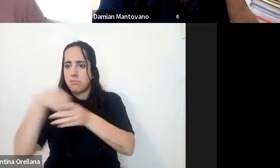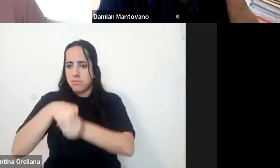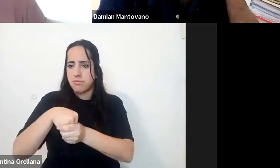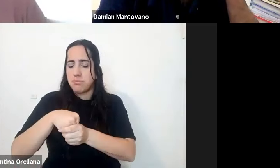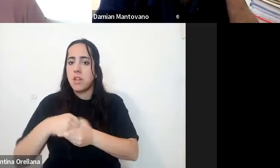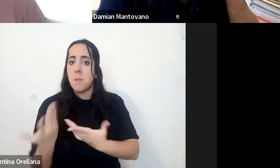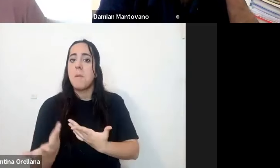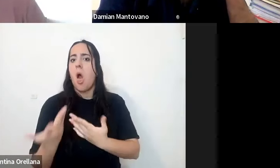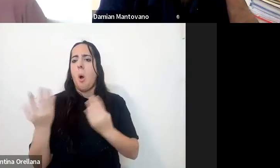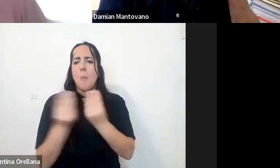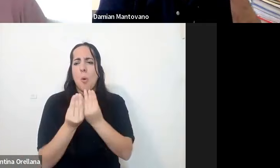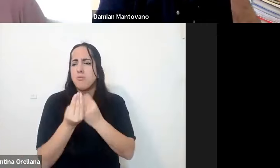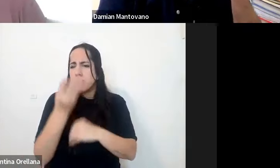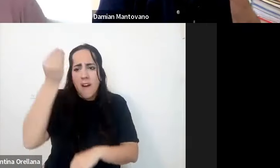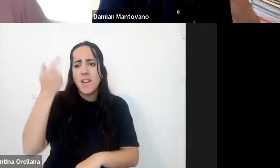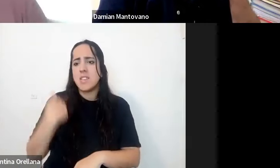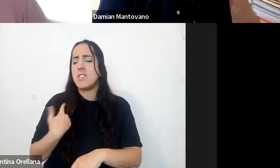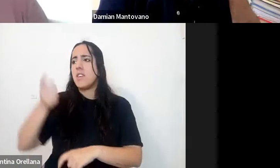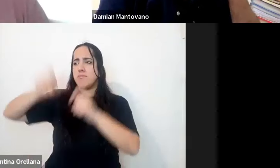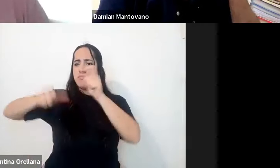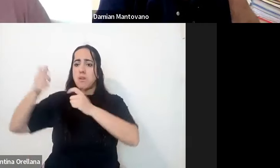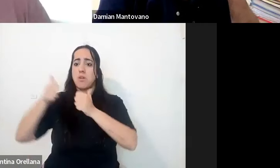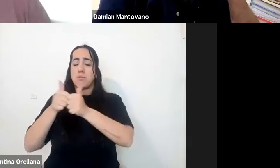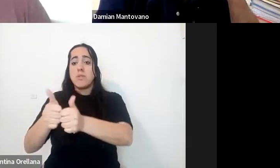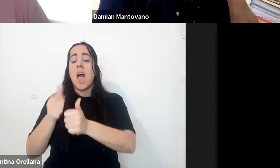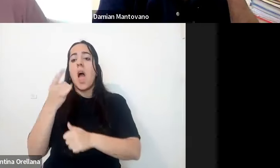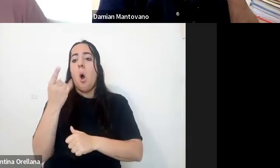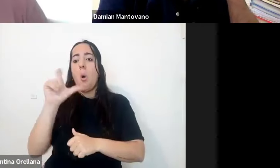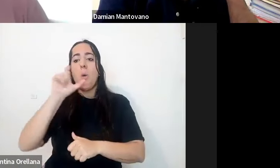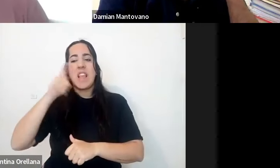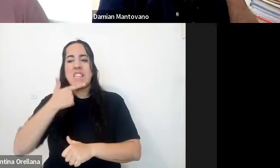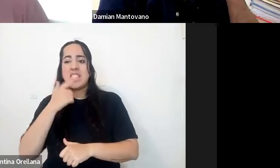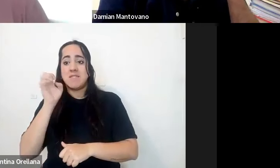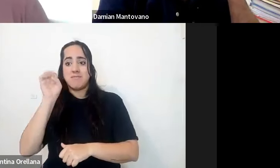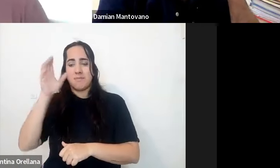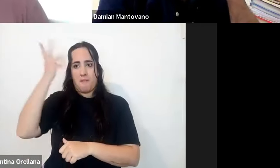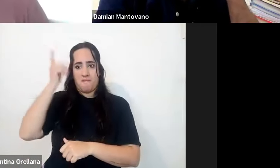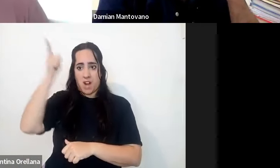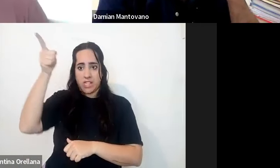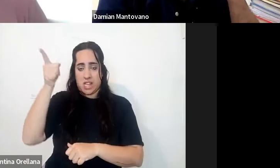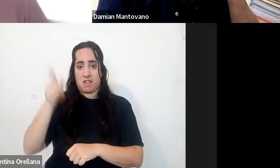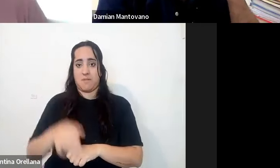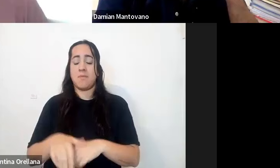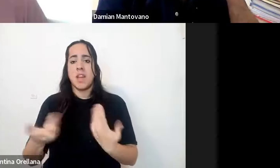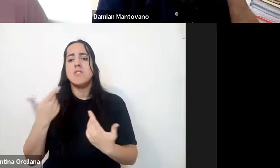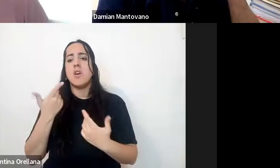dispositivo los ULIS se llaman en Francia que son dispositivos que les permitirán